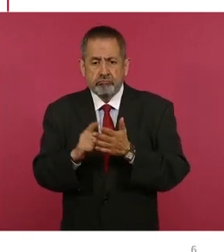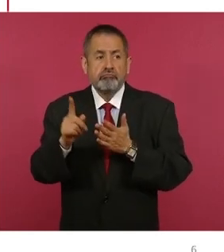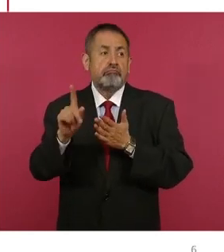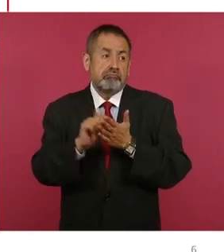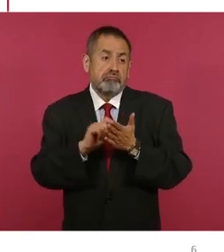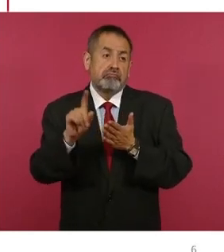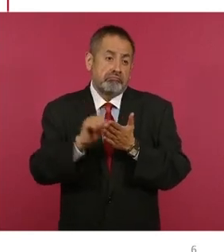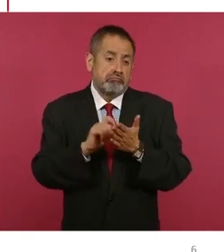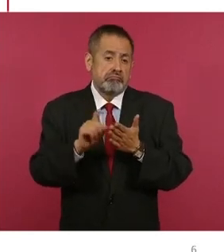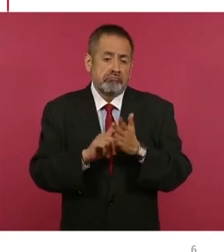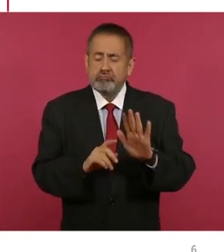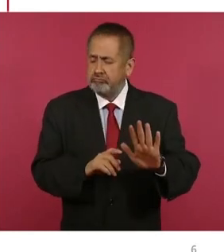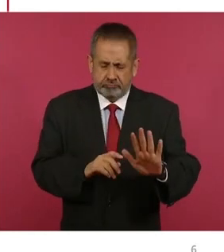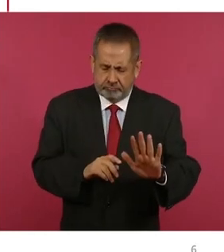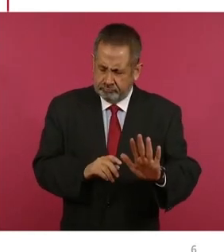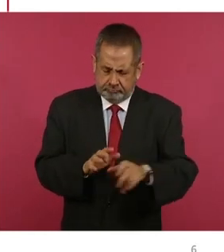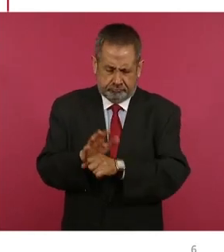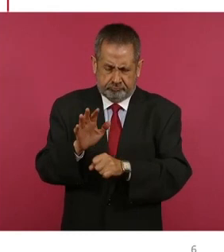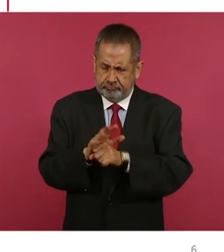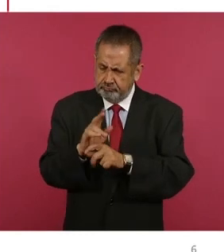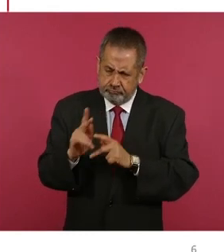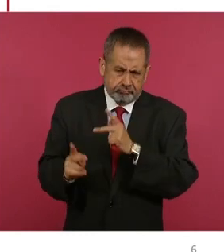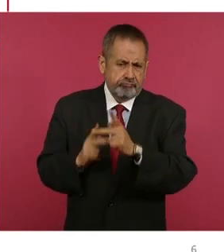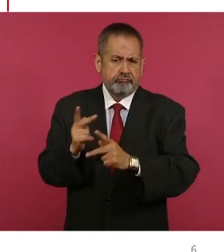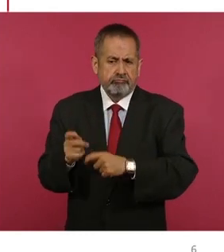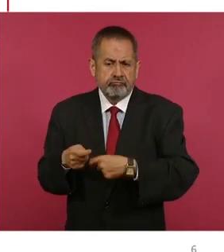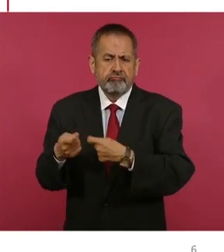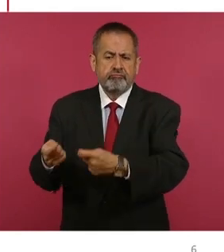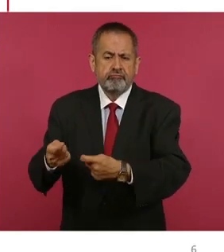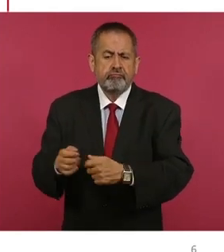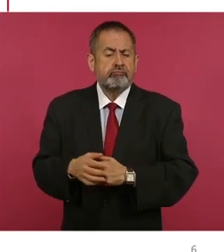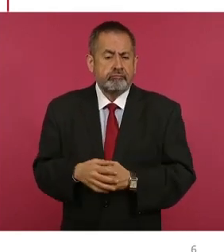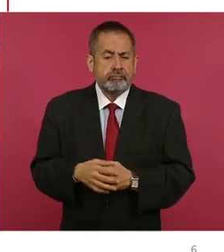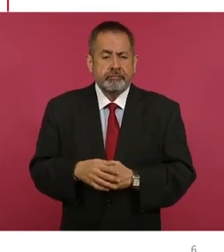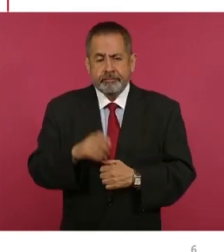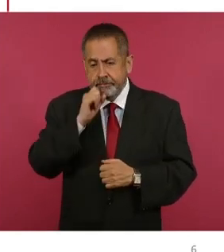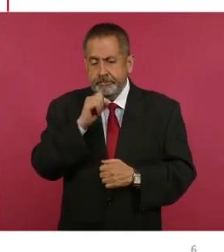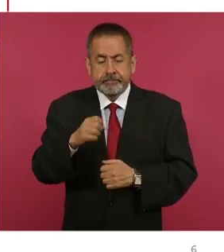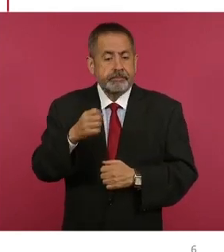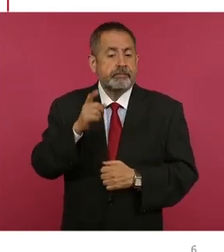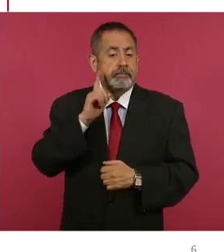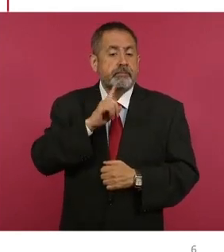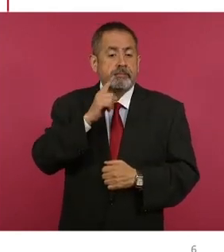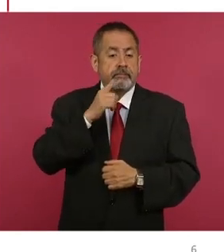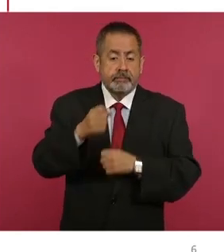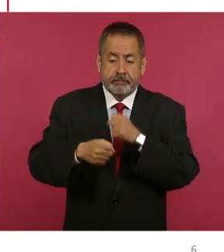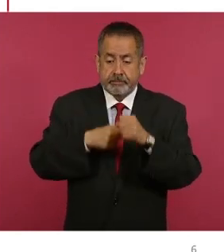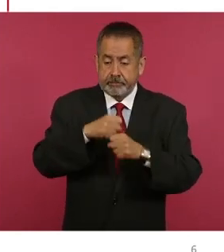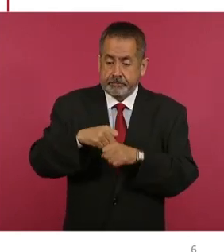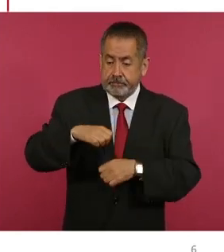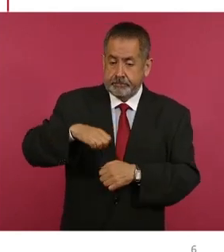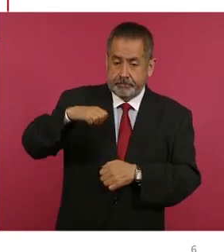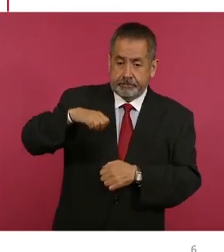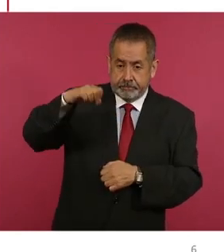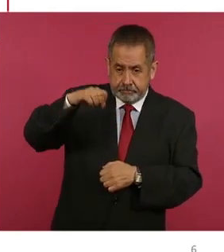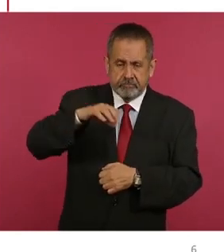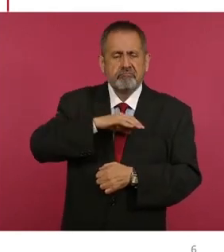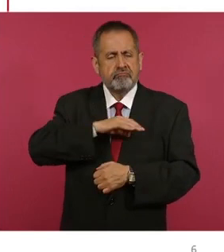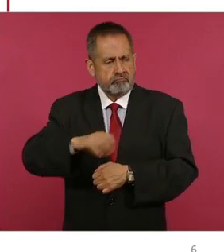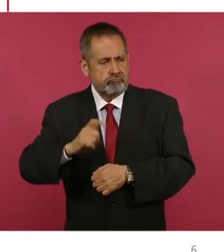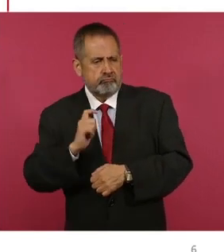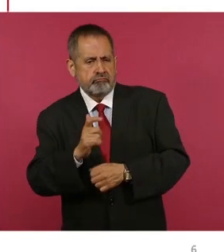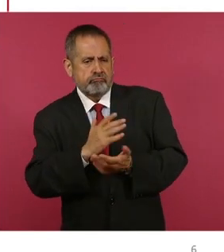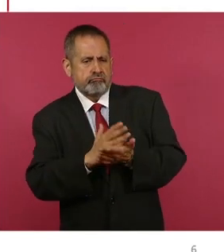cotizados. En segundo lugar, se amplía el plazo y la edad en que las mujeres pueden pagar el crédito. Y la razón es muy